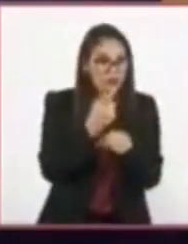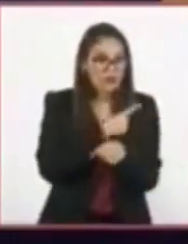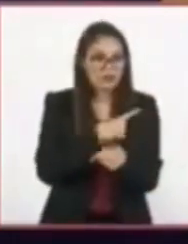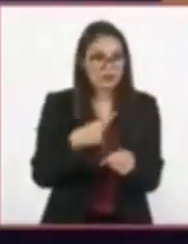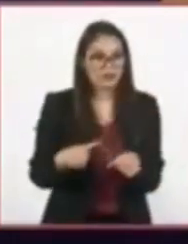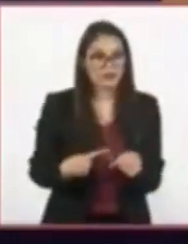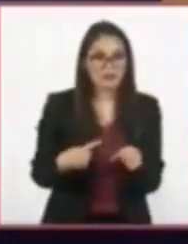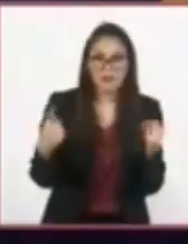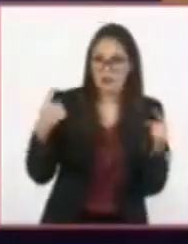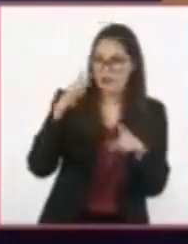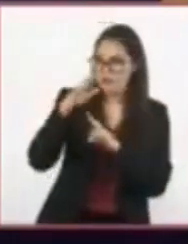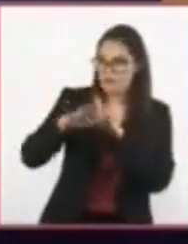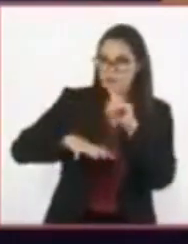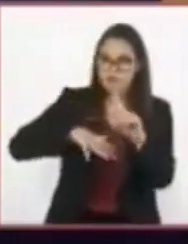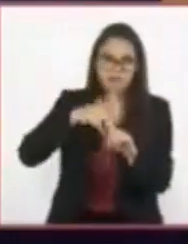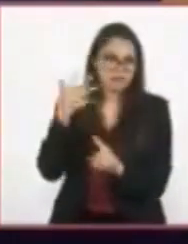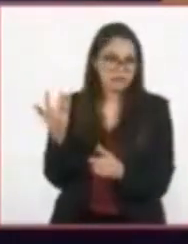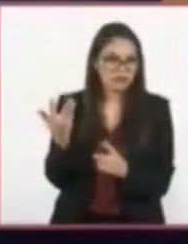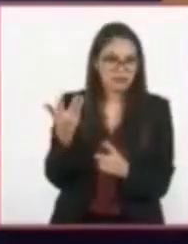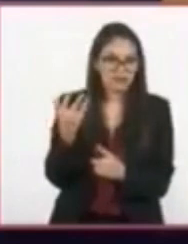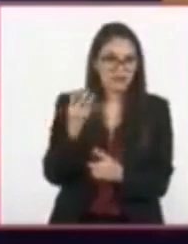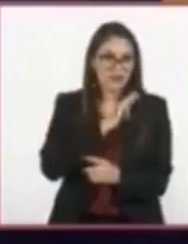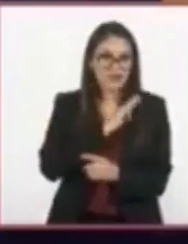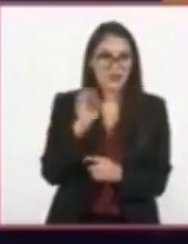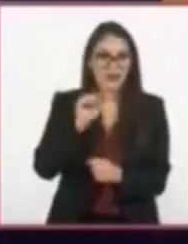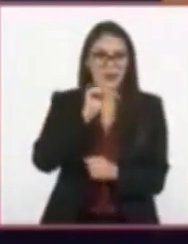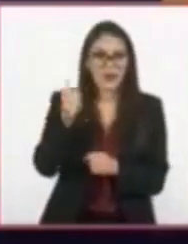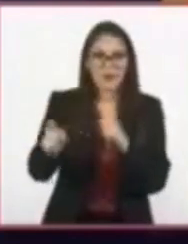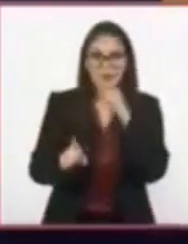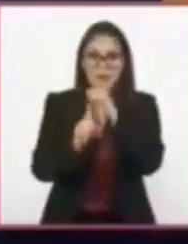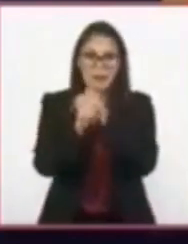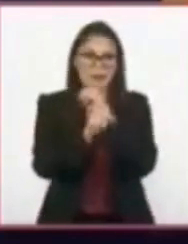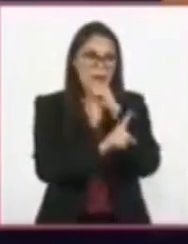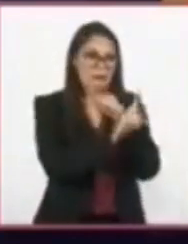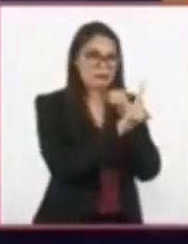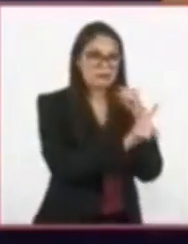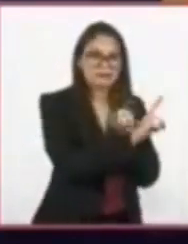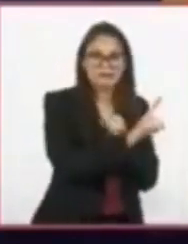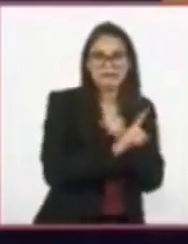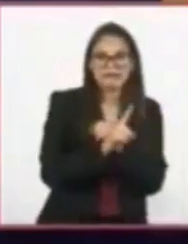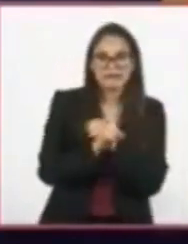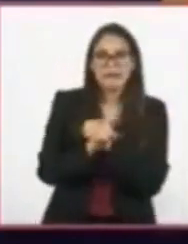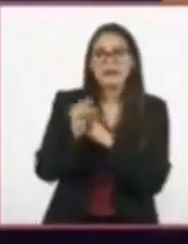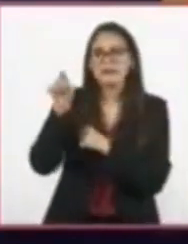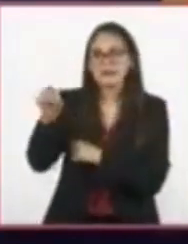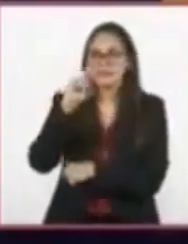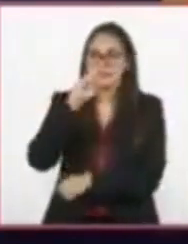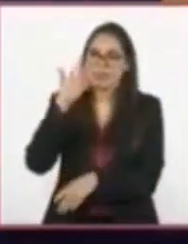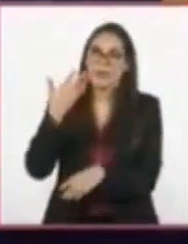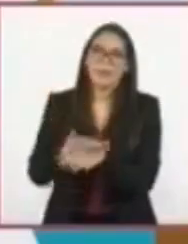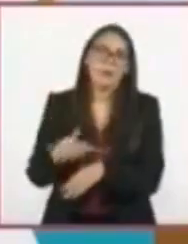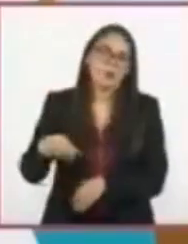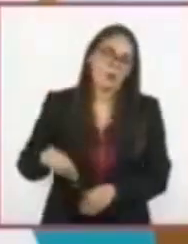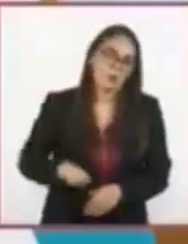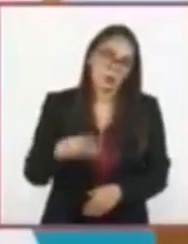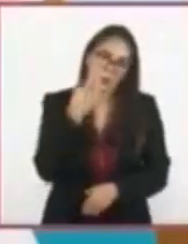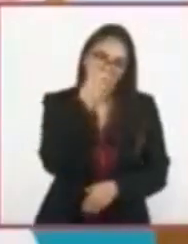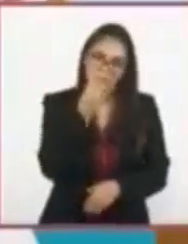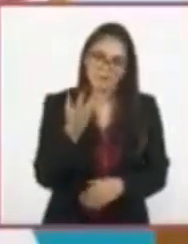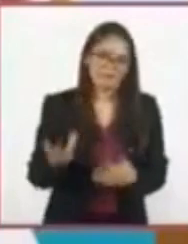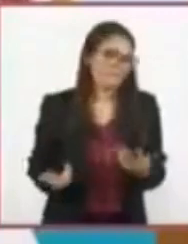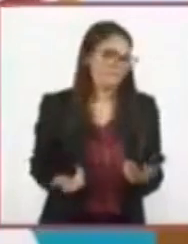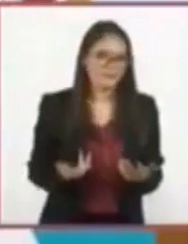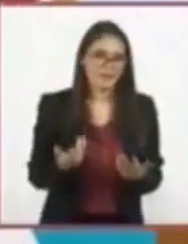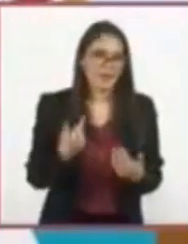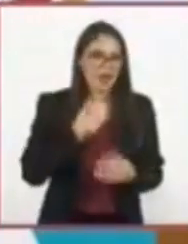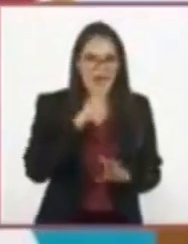enfrentarse a todos, todos los conflictos ocasionados por él. A ver, lo